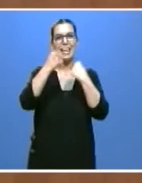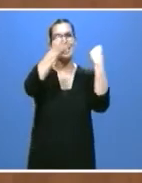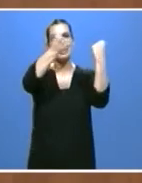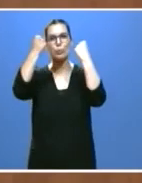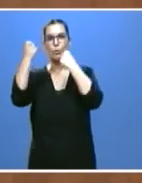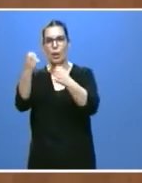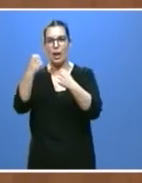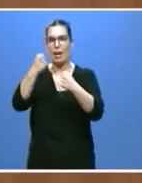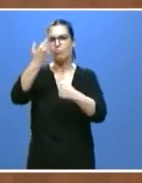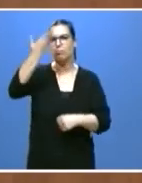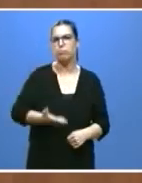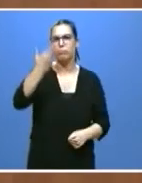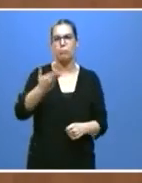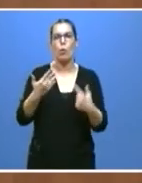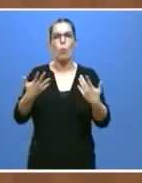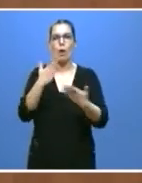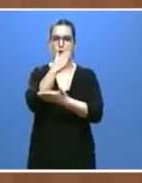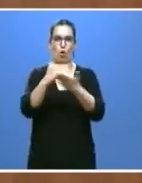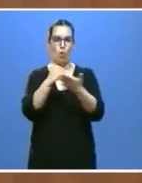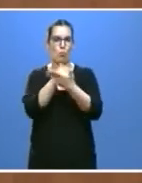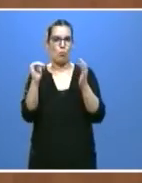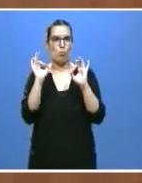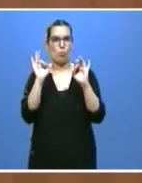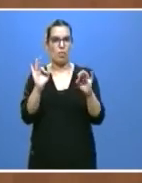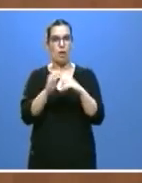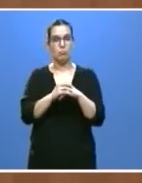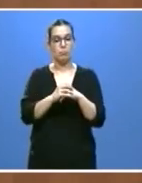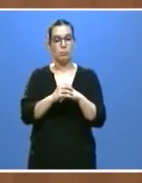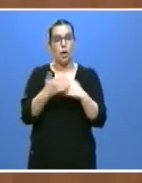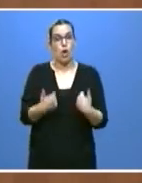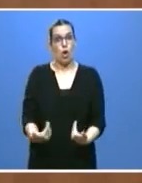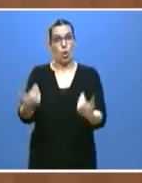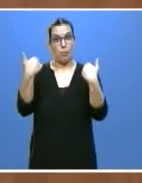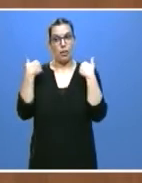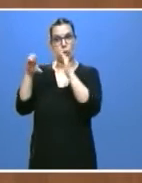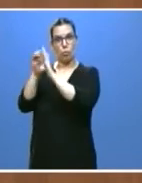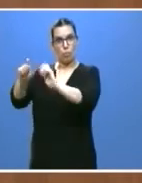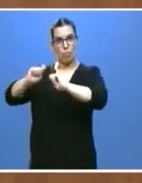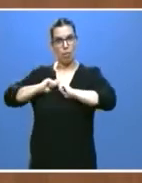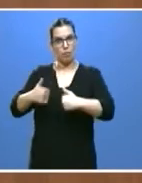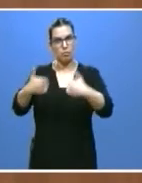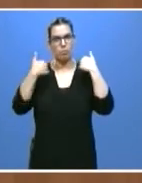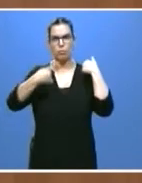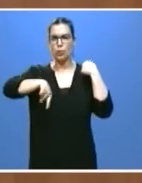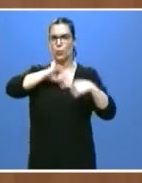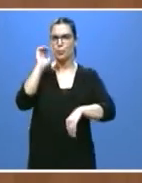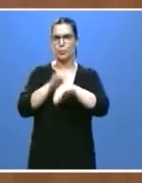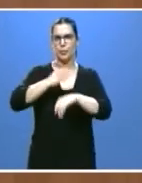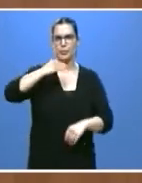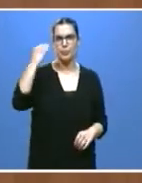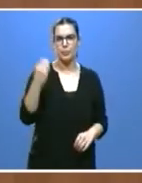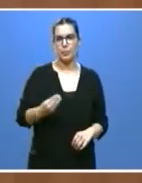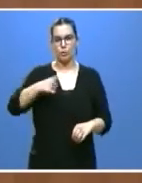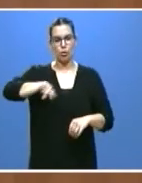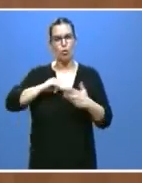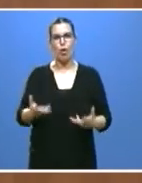las comunidades autónomas. Hemos ejercido las competencias constitucionales como principales prestadoras de